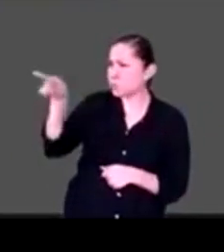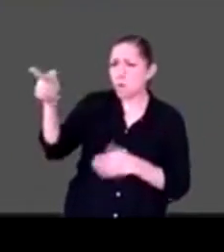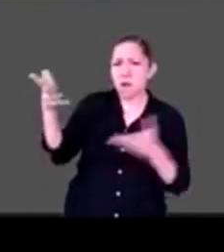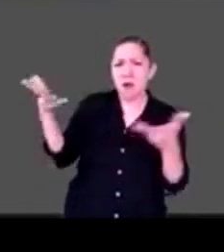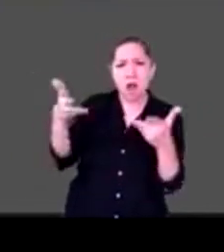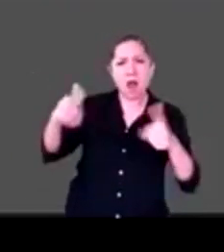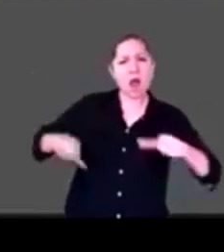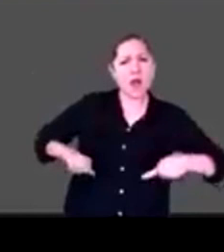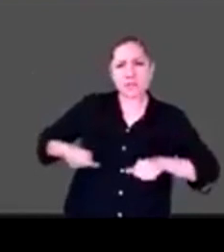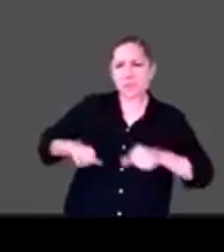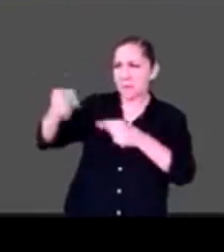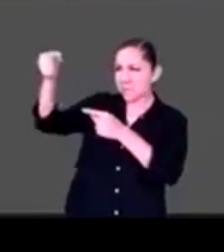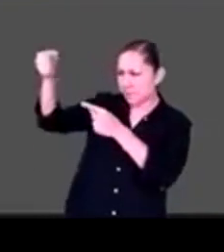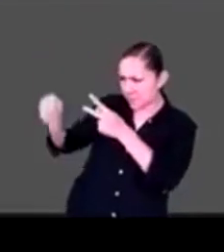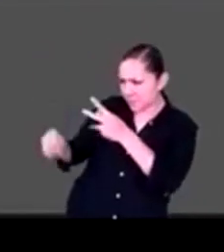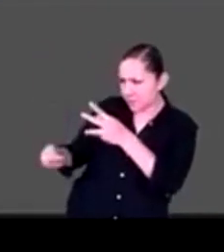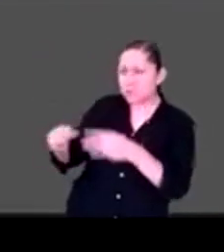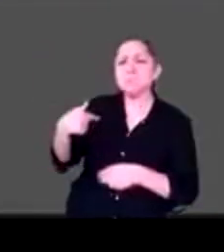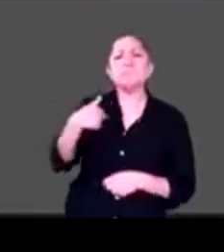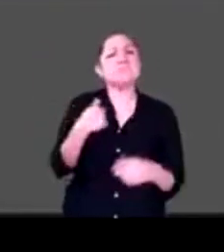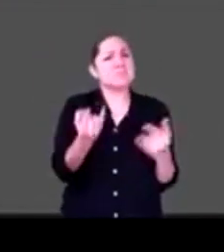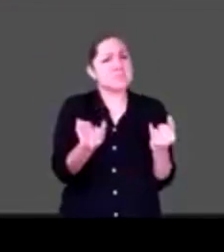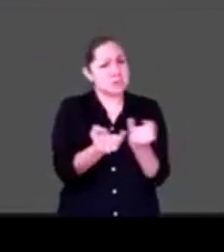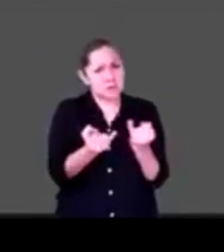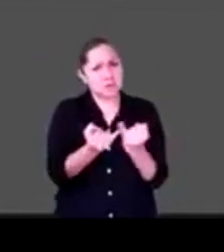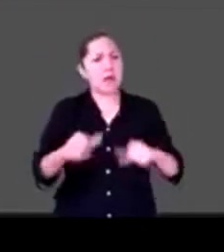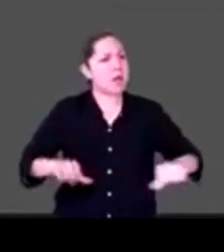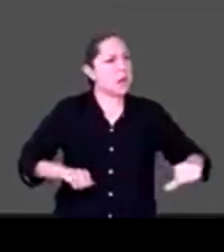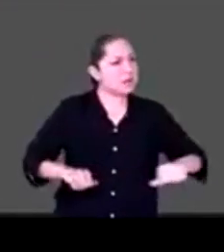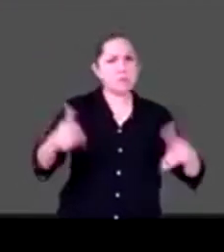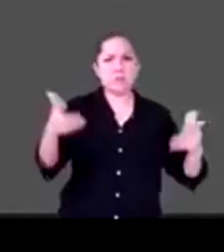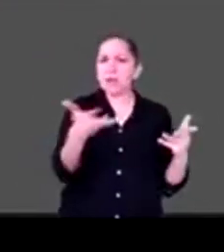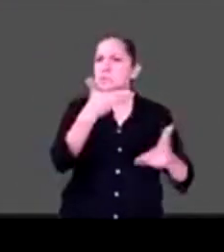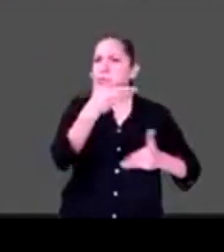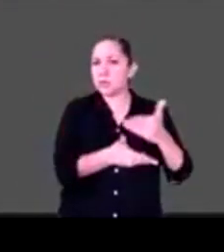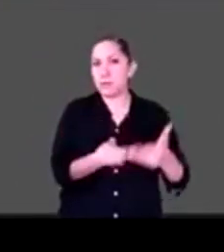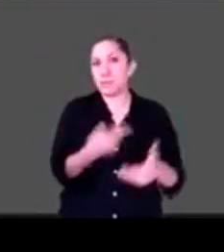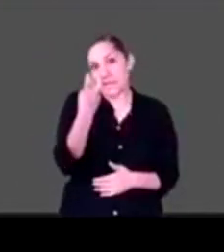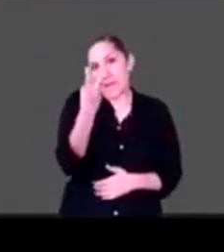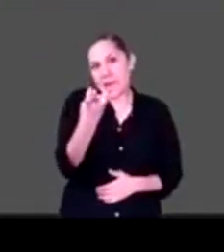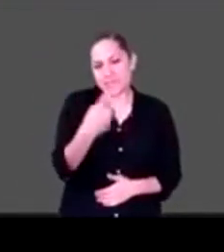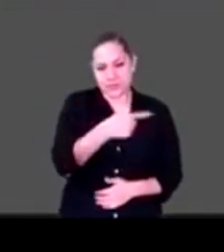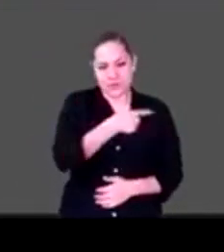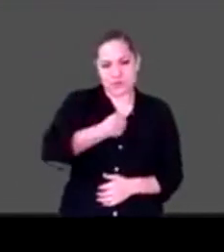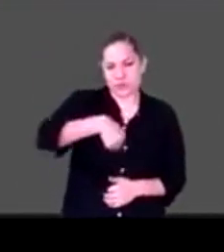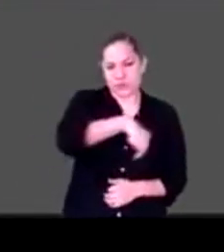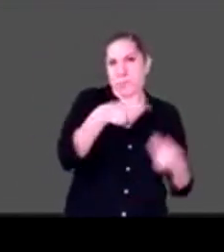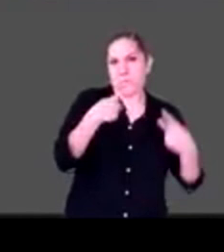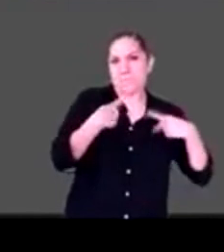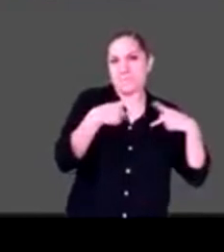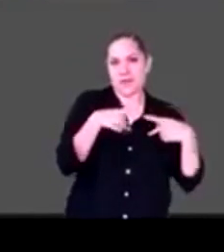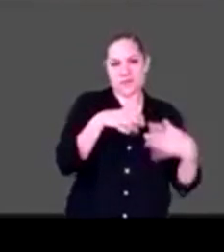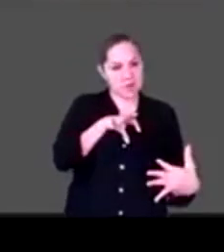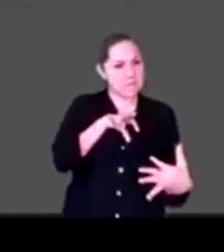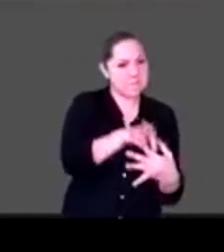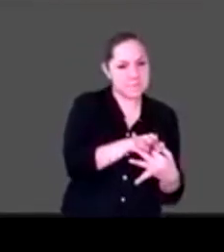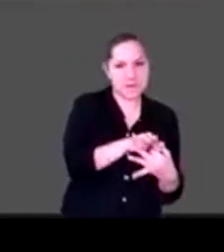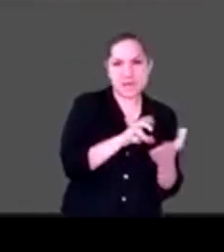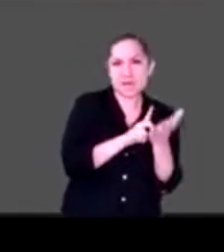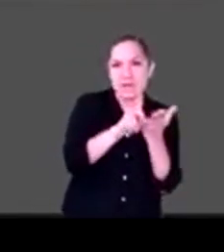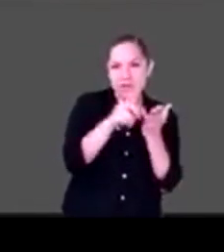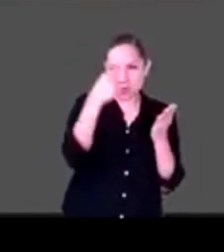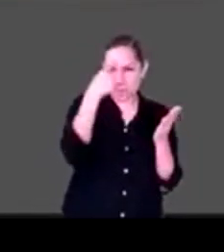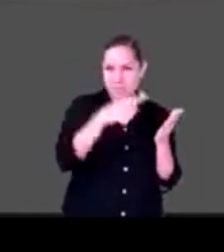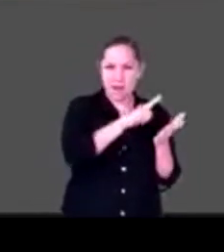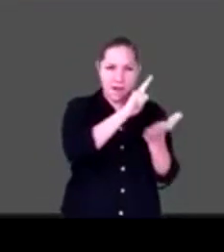y que eso es un, yo creo que es la forma en que nosotros accedemos a esos derechos que están en el papel y que se